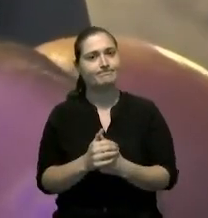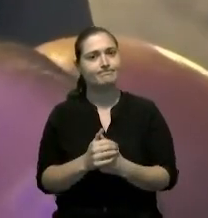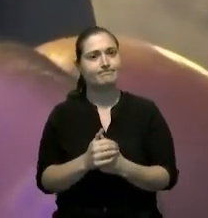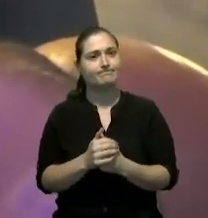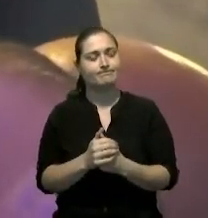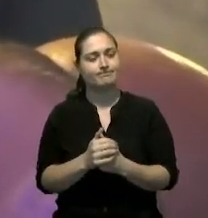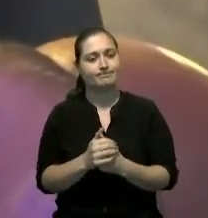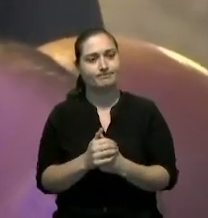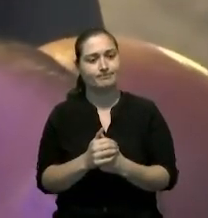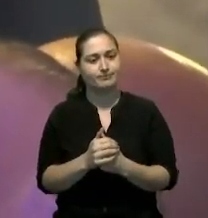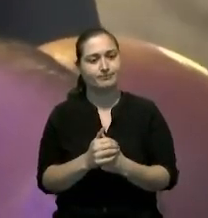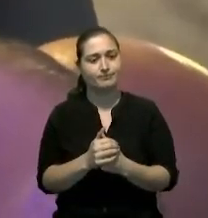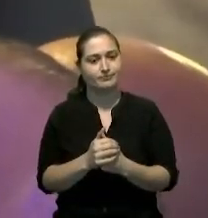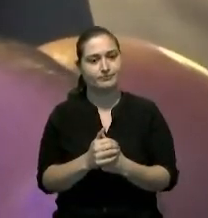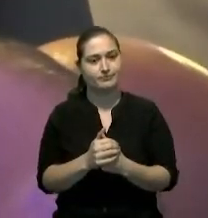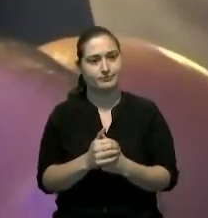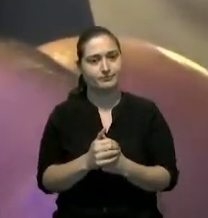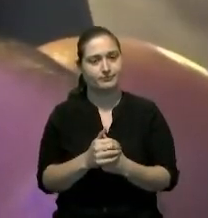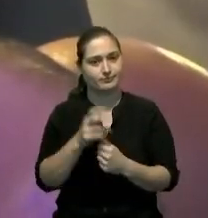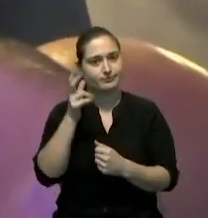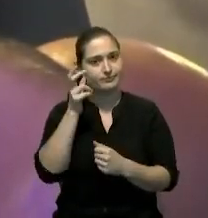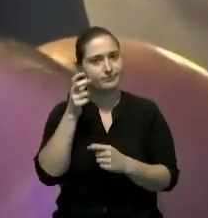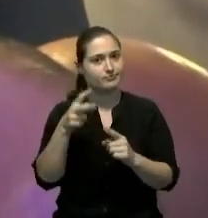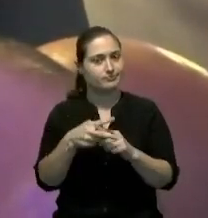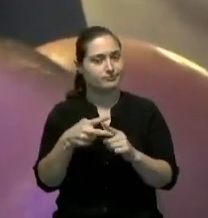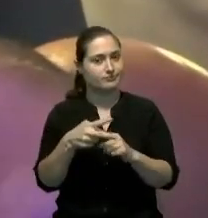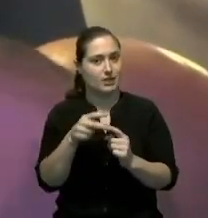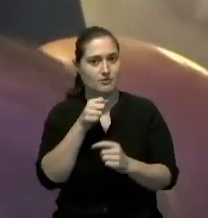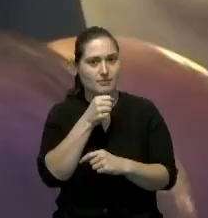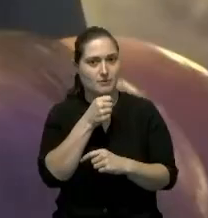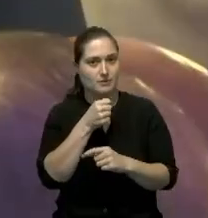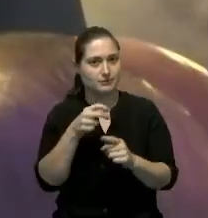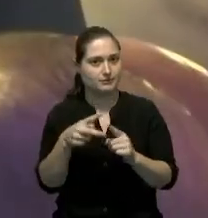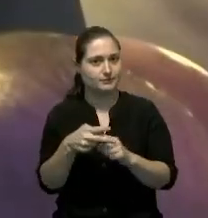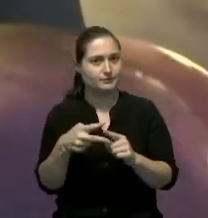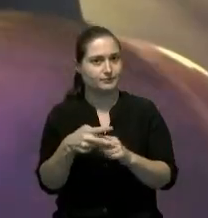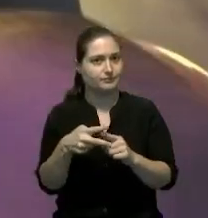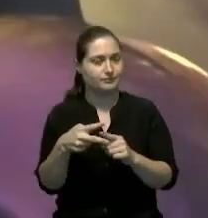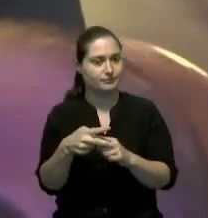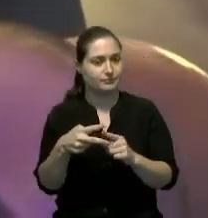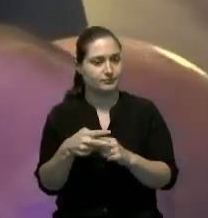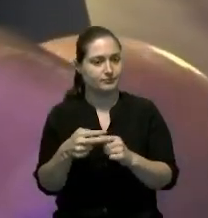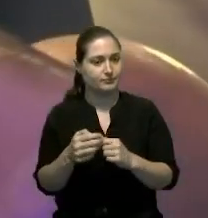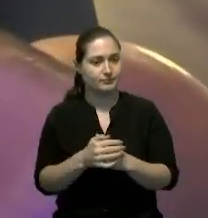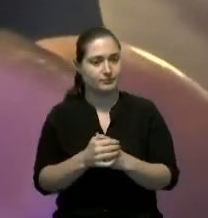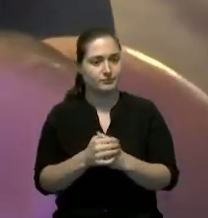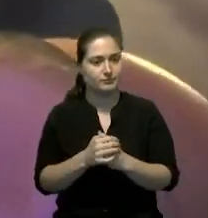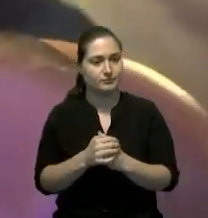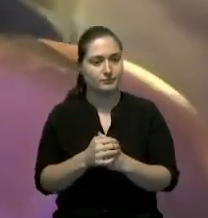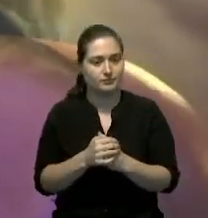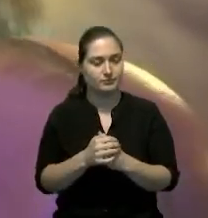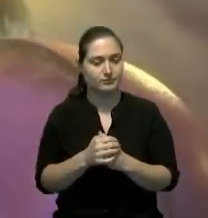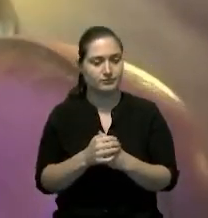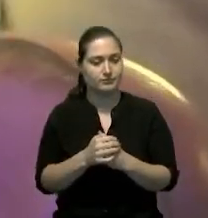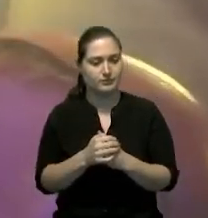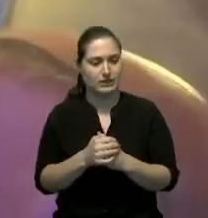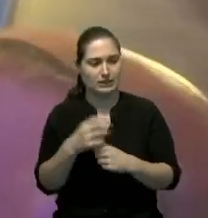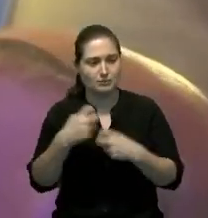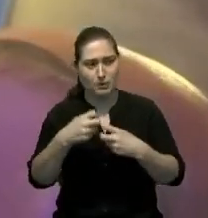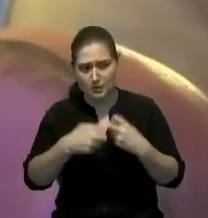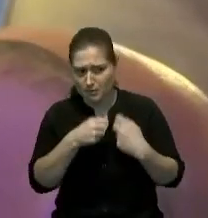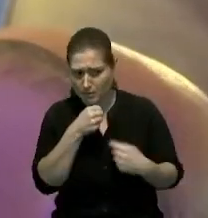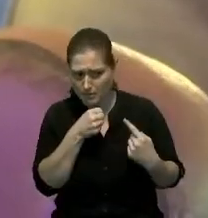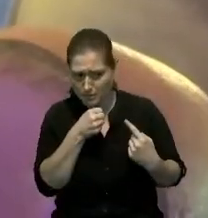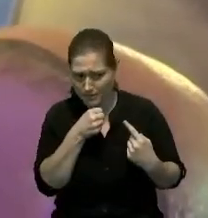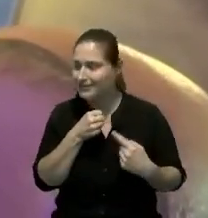la persona está a parís tengo un problema con el micrófono